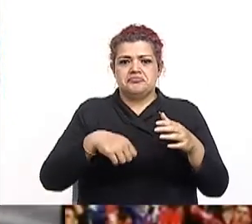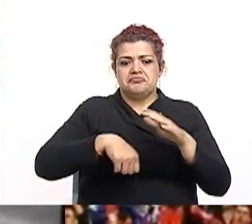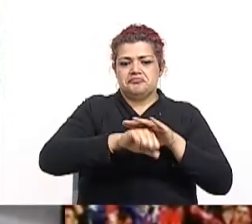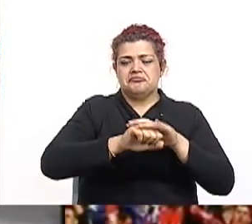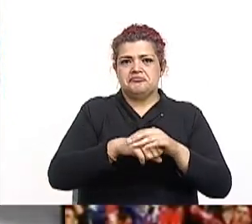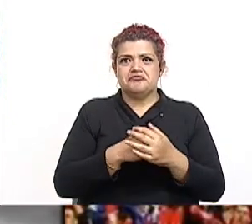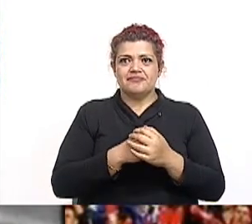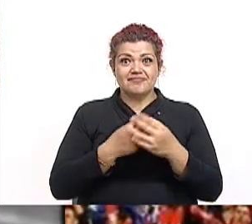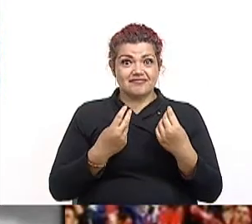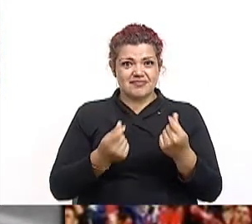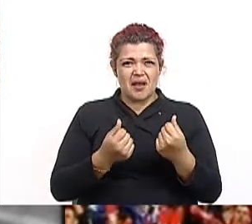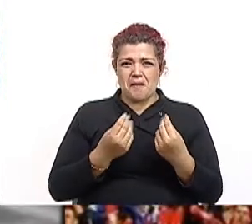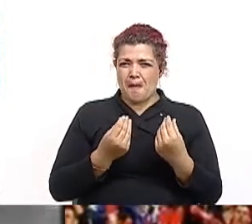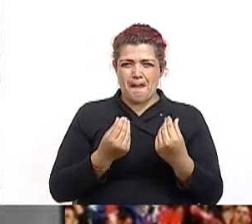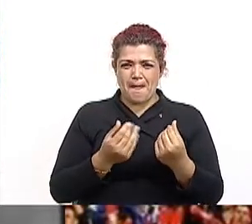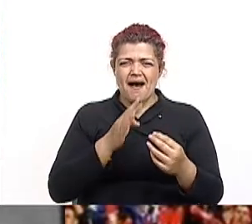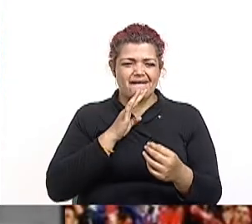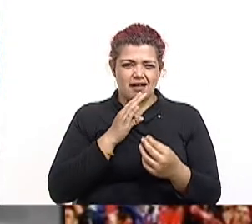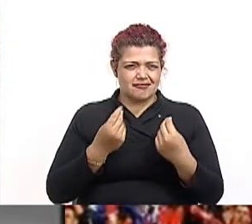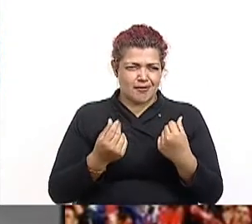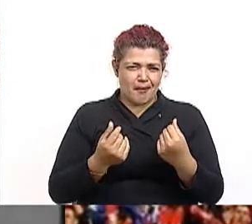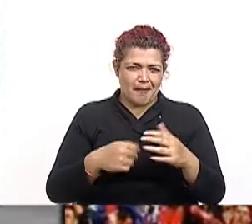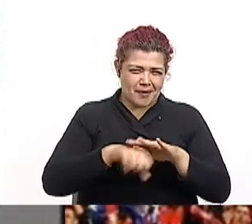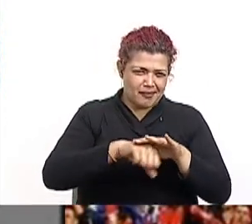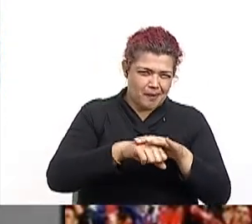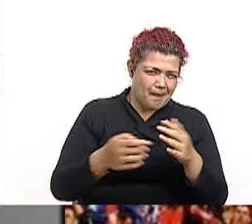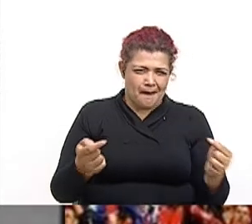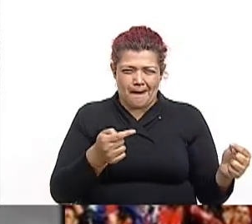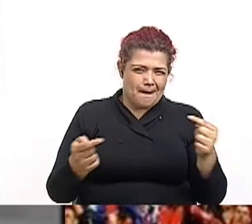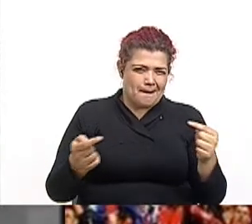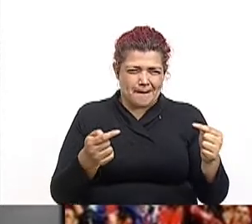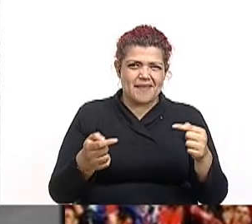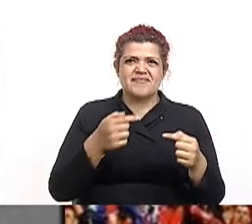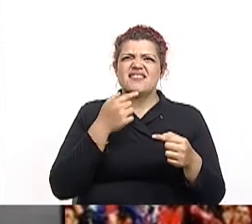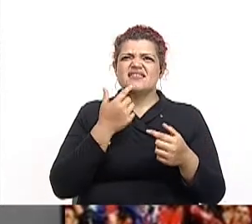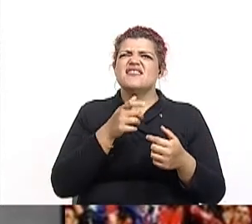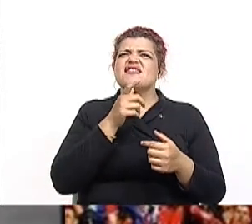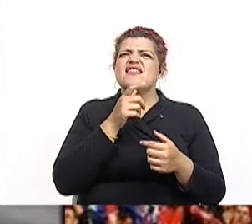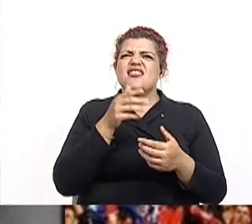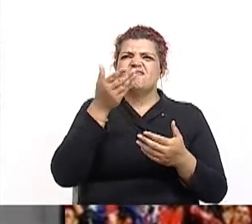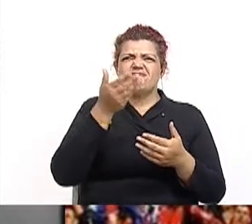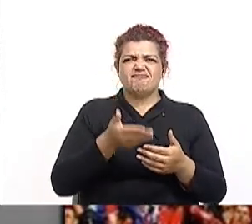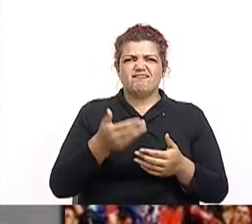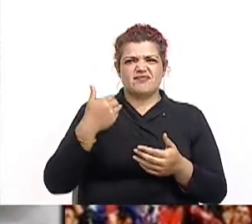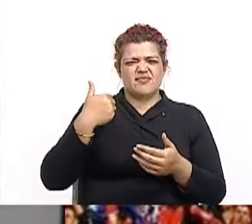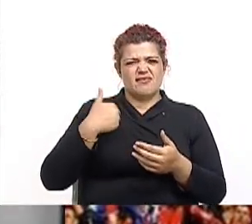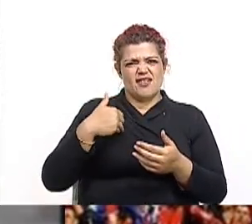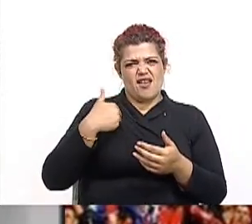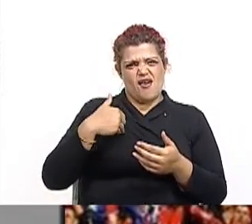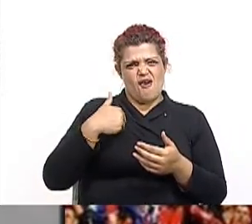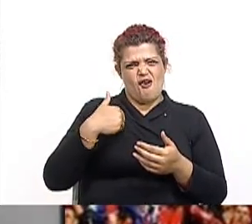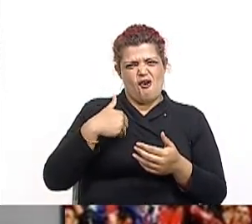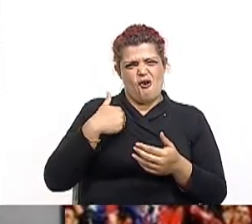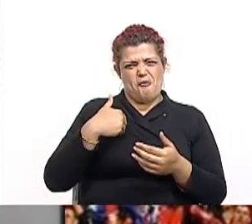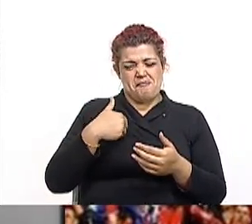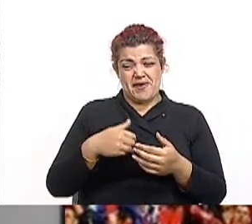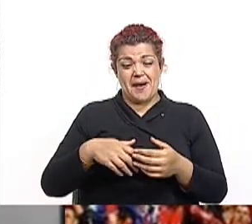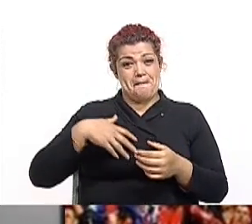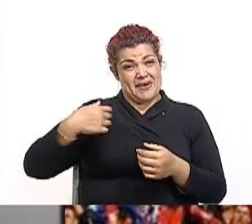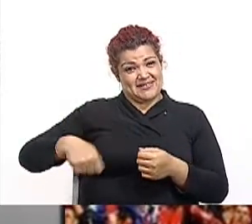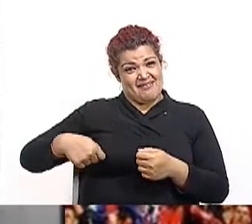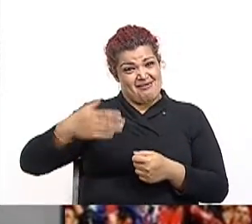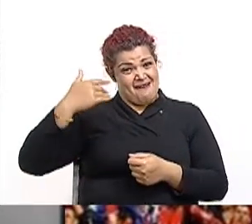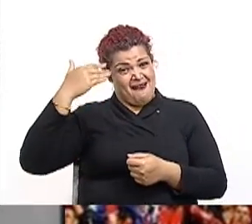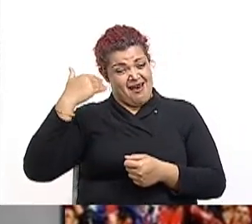Se toma su tiempo el arquero Fallas. Fallas es experimentado líder dentro y fuera del terreno de juego. Saca largo, alarguísimo, buscando la cabeza de su compañero Alfredo González